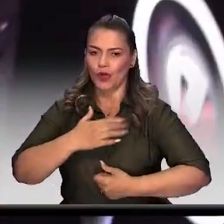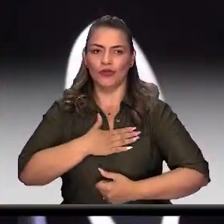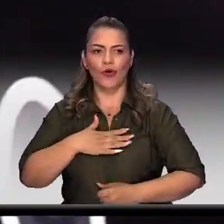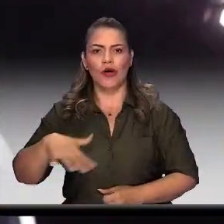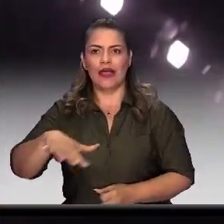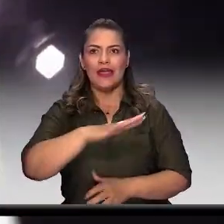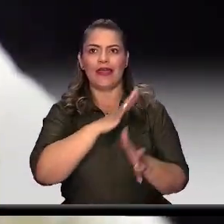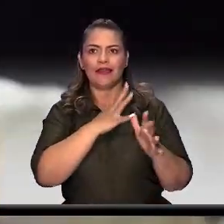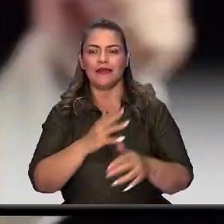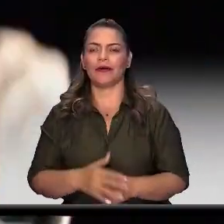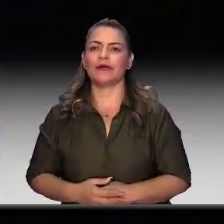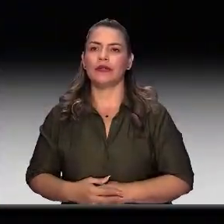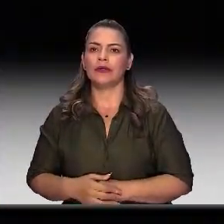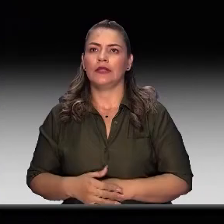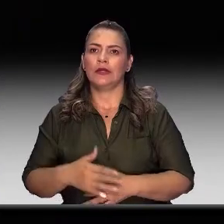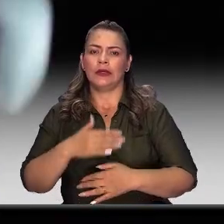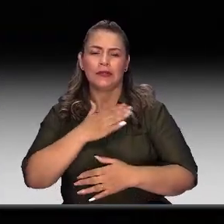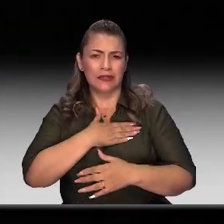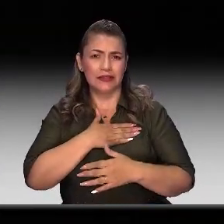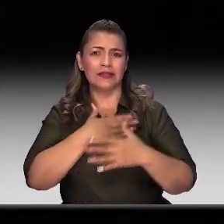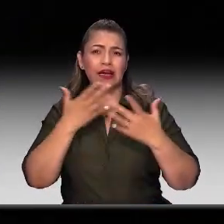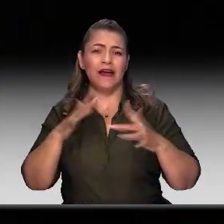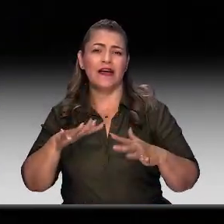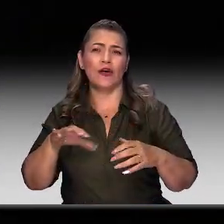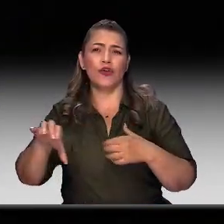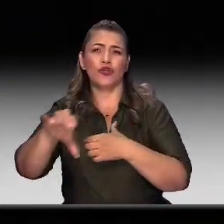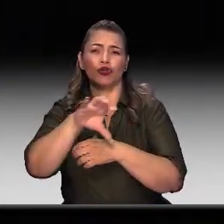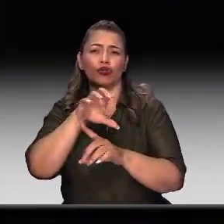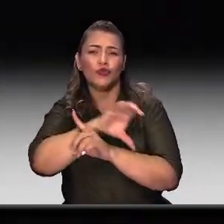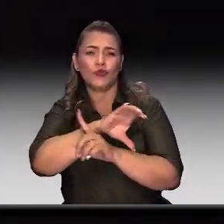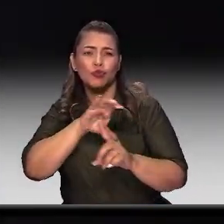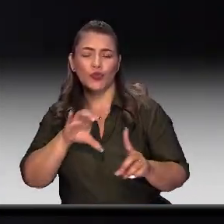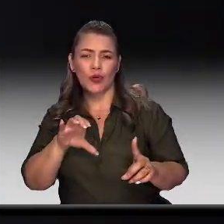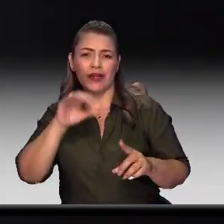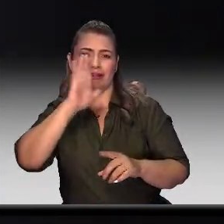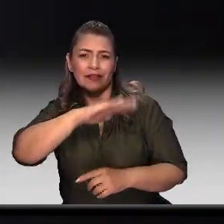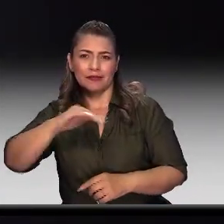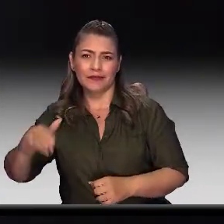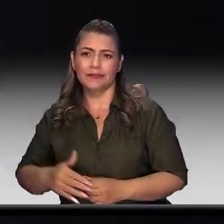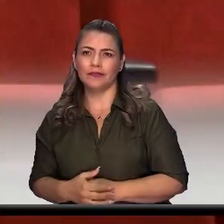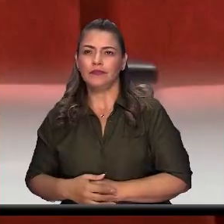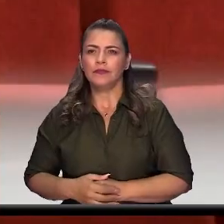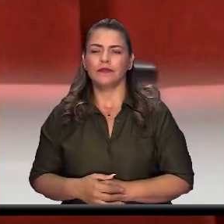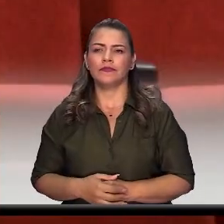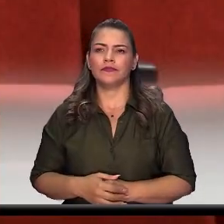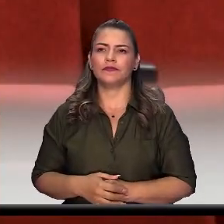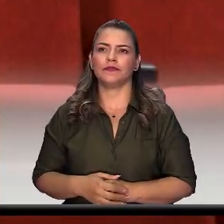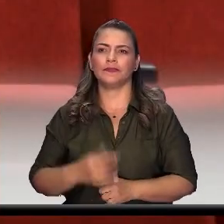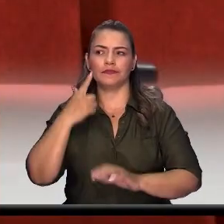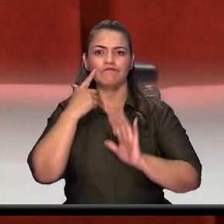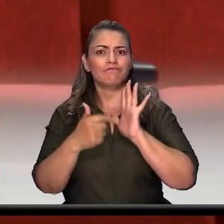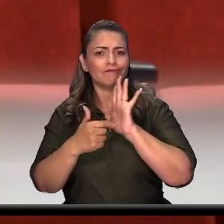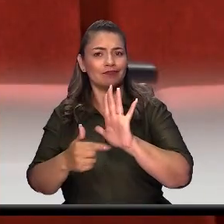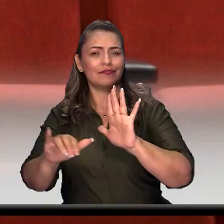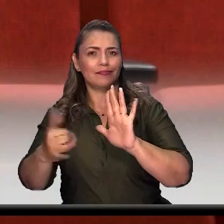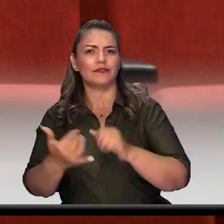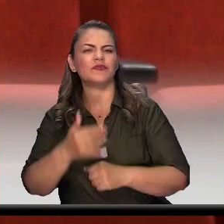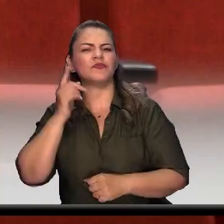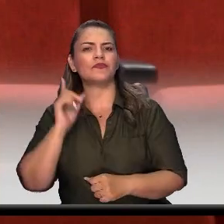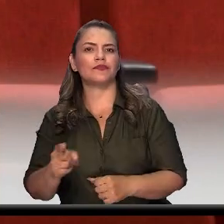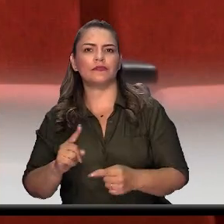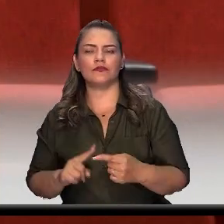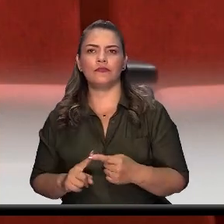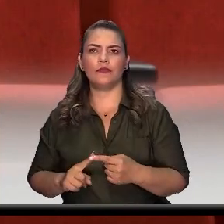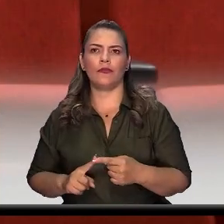Itagüí, que es reconocida además como la ciudad cultural de Antioquia y que eso se demuestra, porque la verdad nos encontramos con